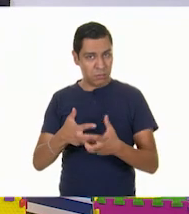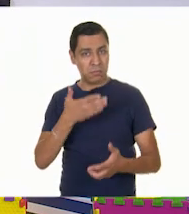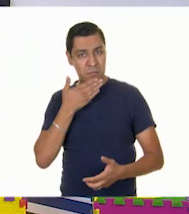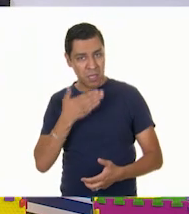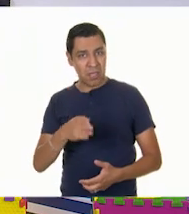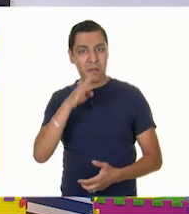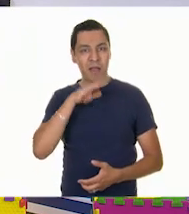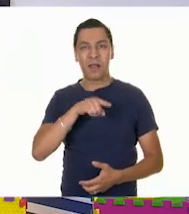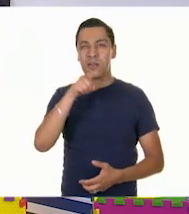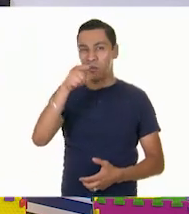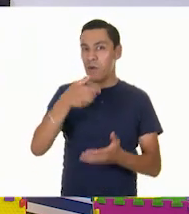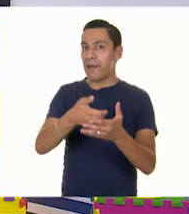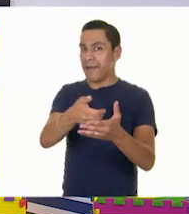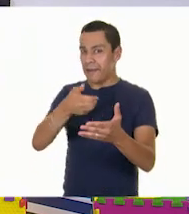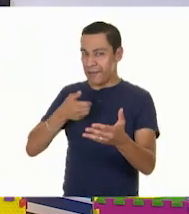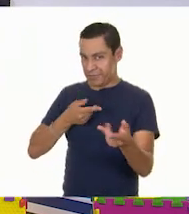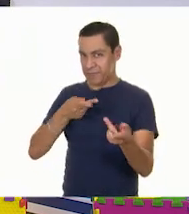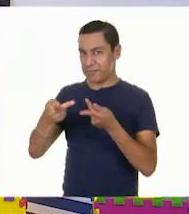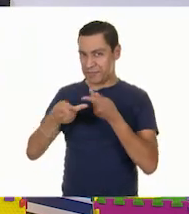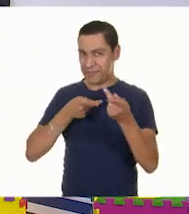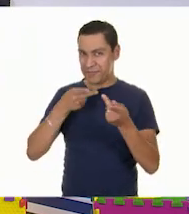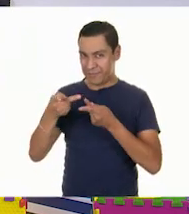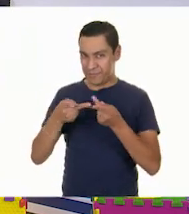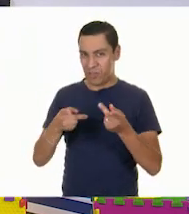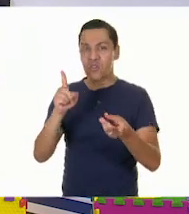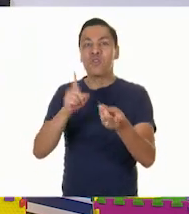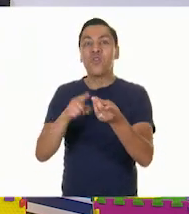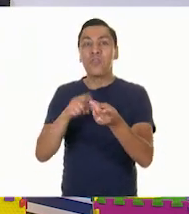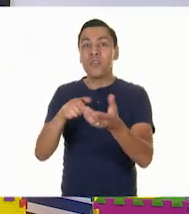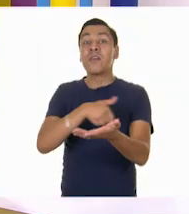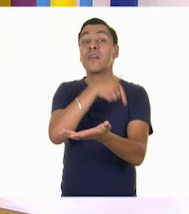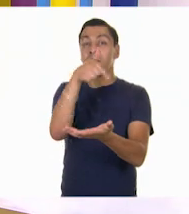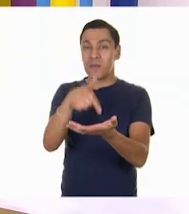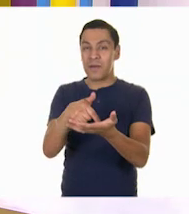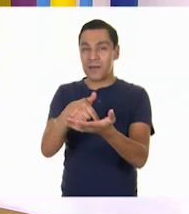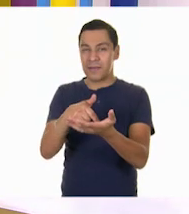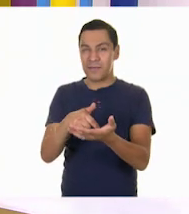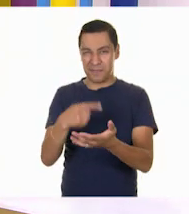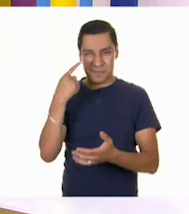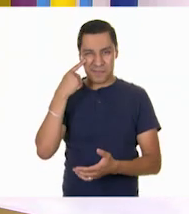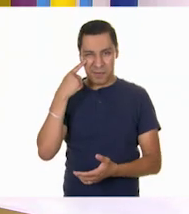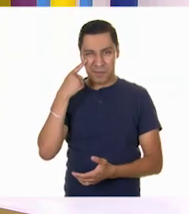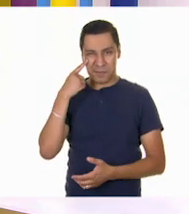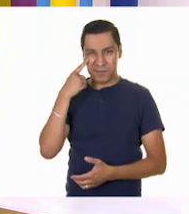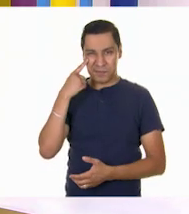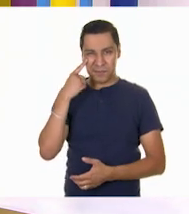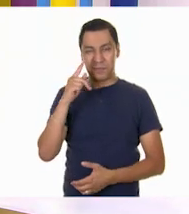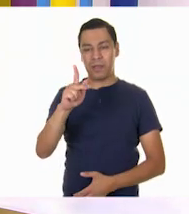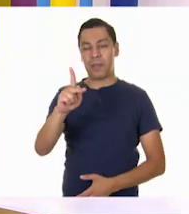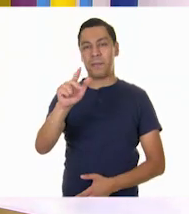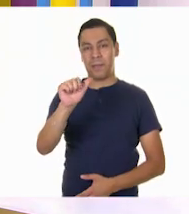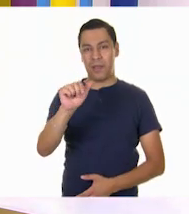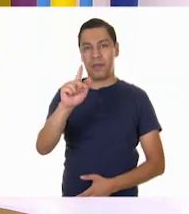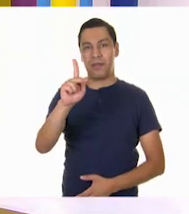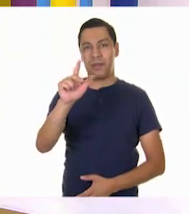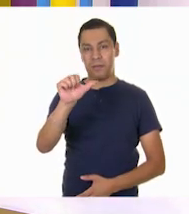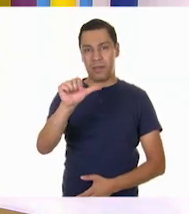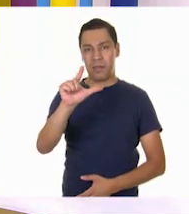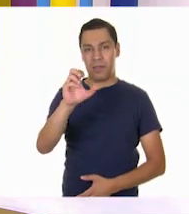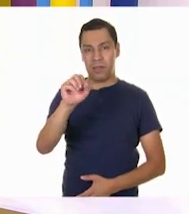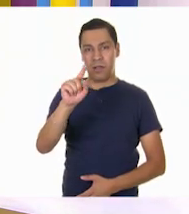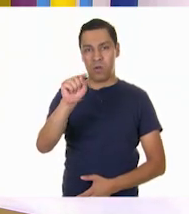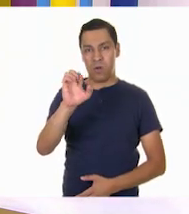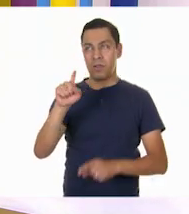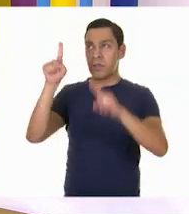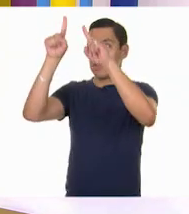Hay que analizar muy bien dónde nos vamos a divertir. Vamos a ver rápidamente. ¿El papalote lo podíamos volar, por